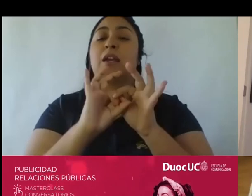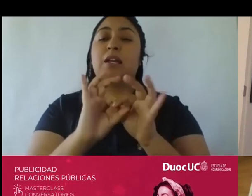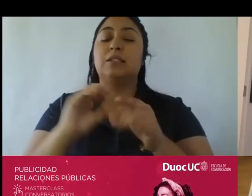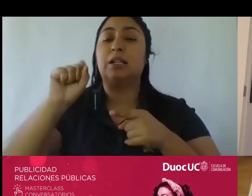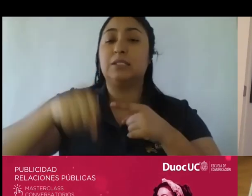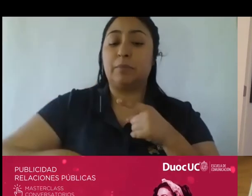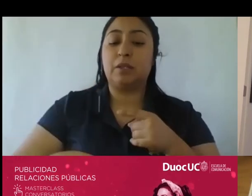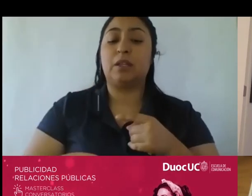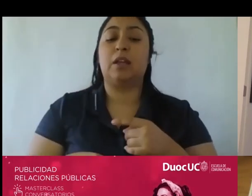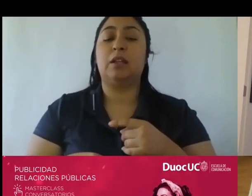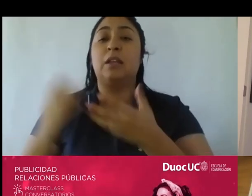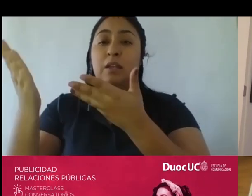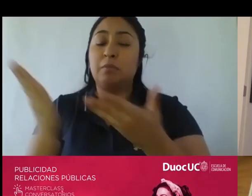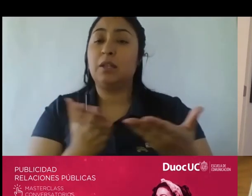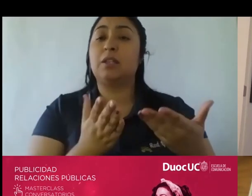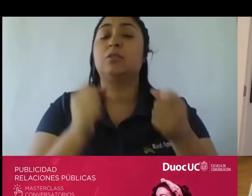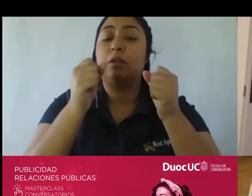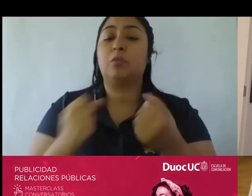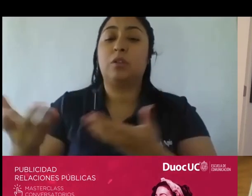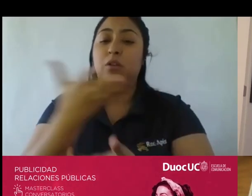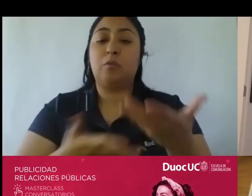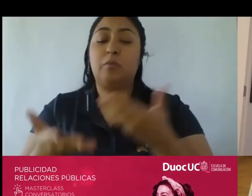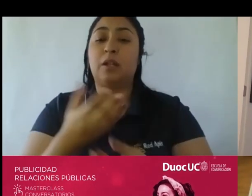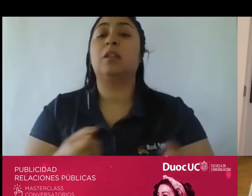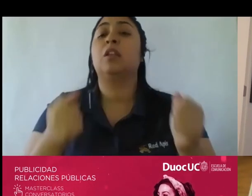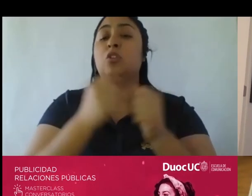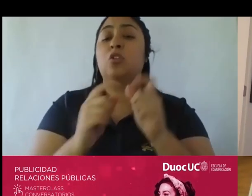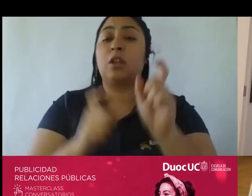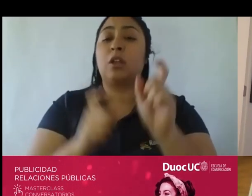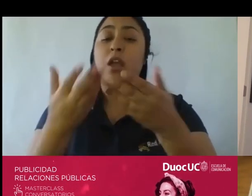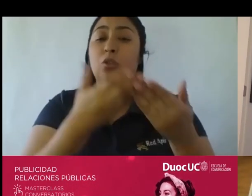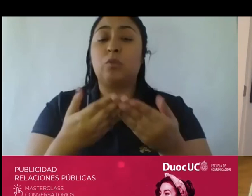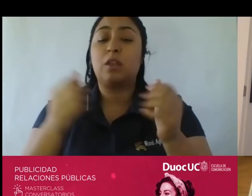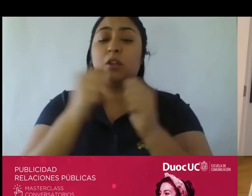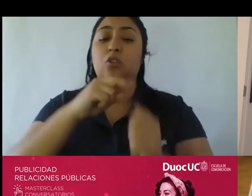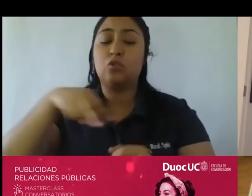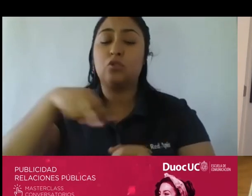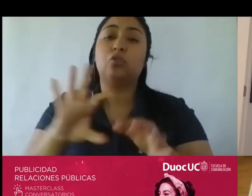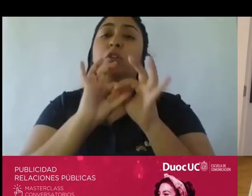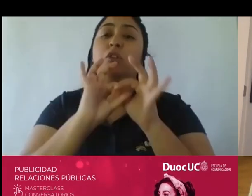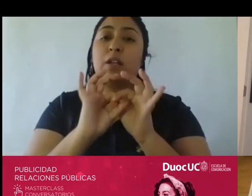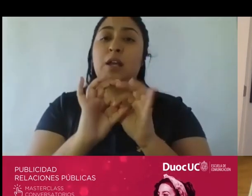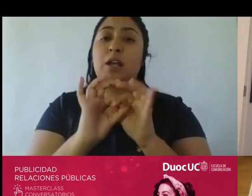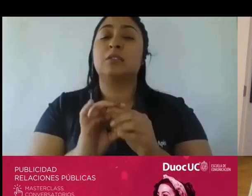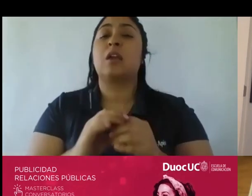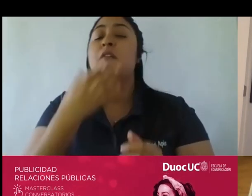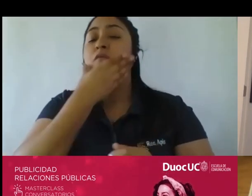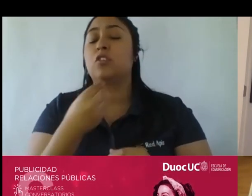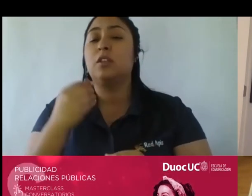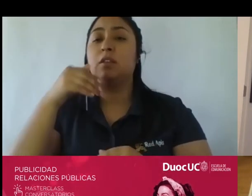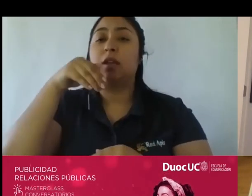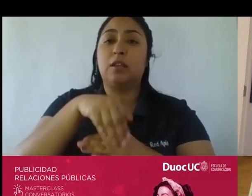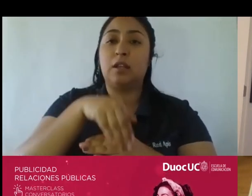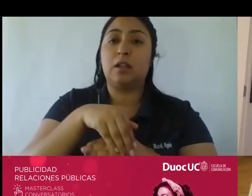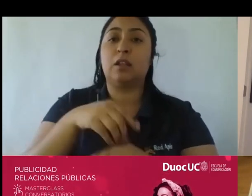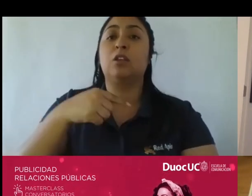lo que tú sabes con nuestros estudiantes y con nosotros así que muchas muchas gracias que tengas una bonita tarde yo voy a seguir